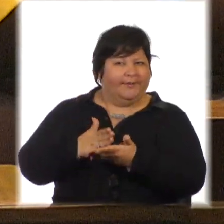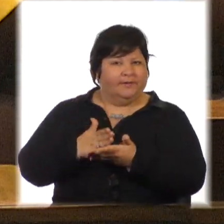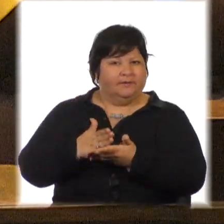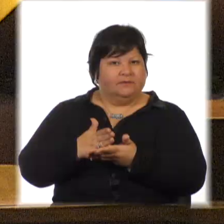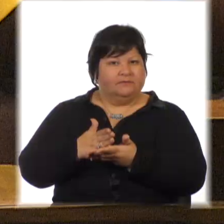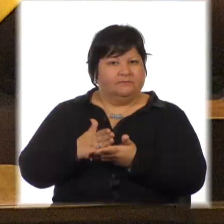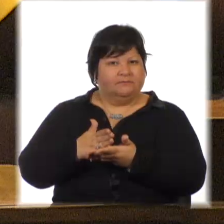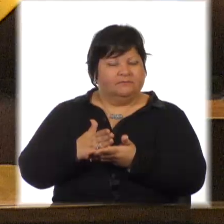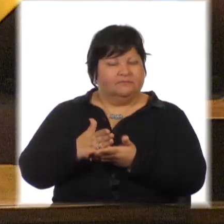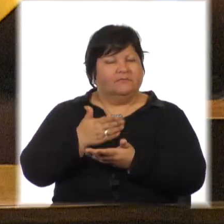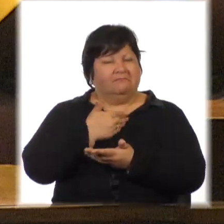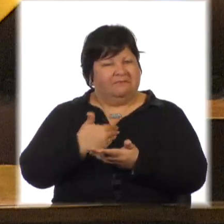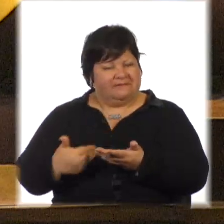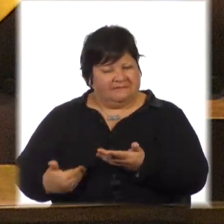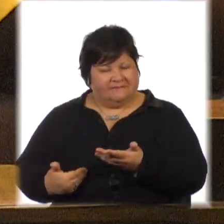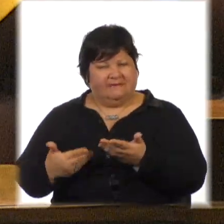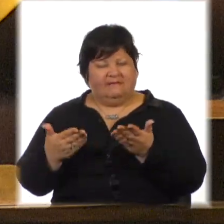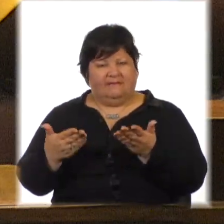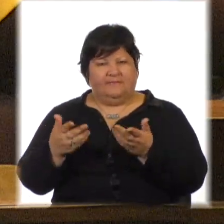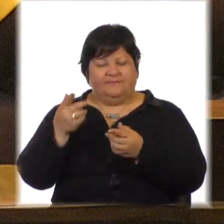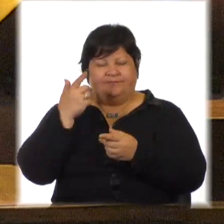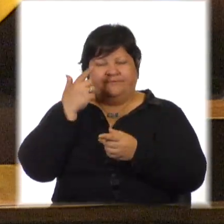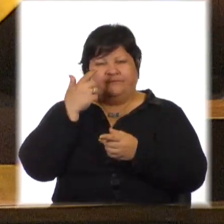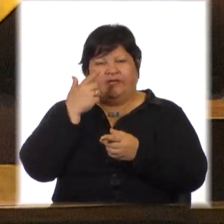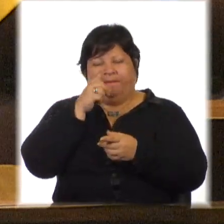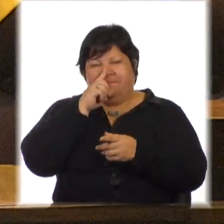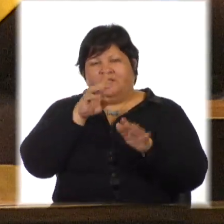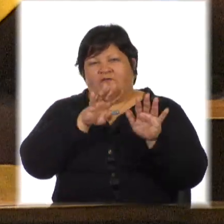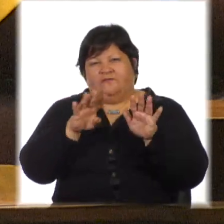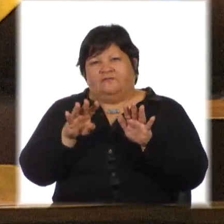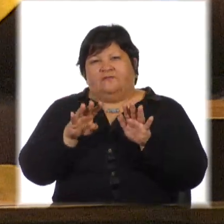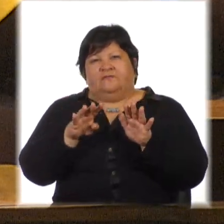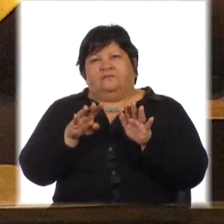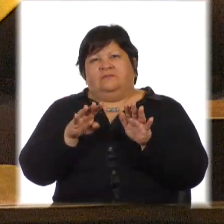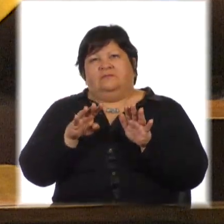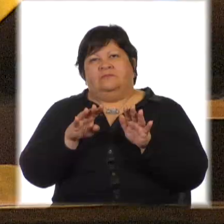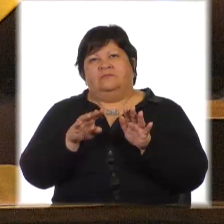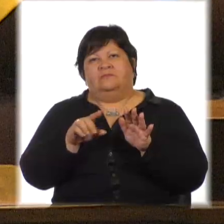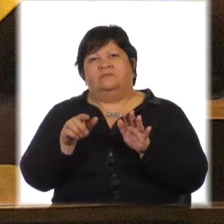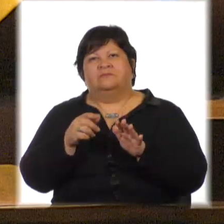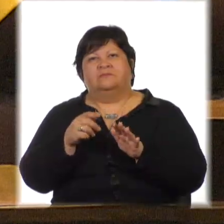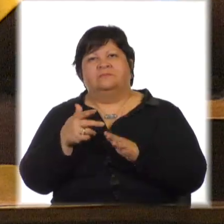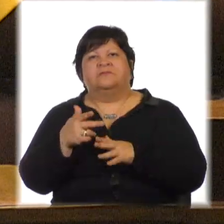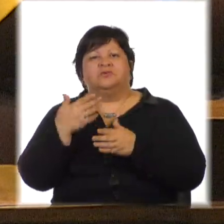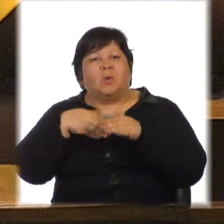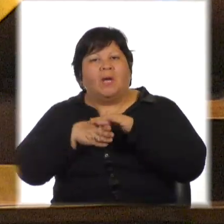Señor Presidente, en el año 79 entré por primera vez a un templo de la religión Umbanda y se podría decir que nunca más salí.